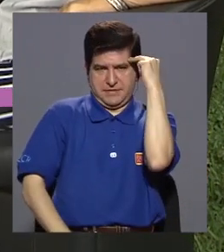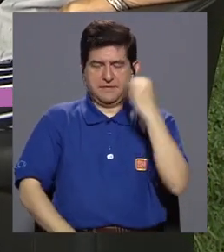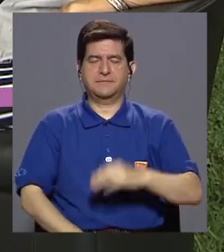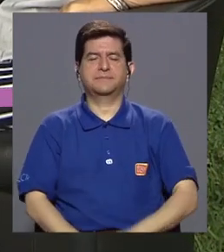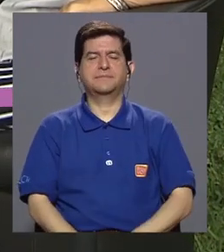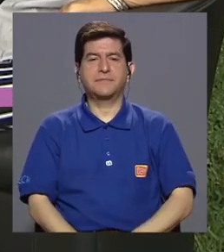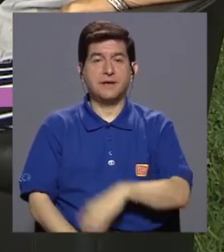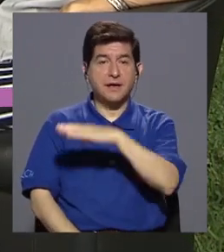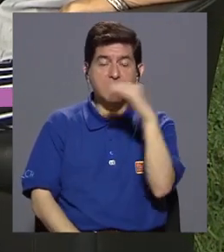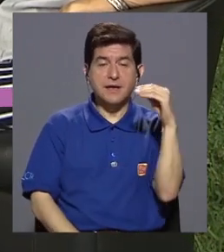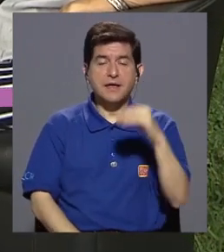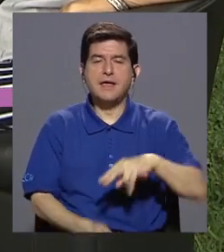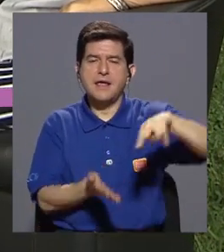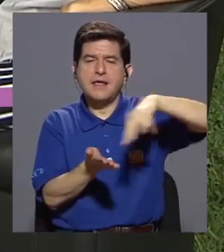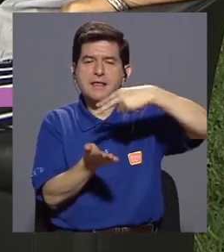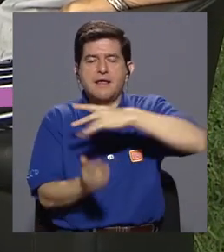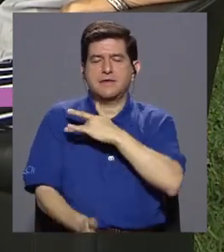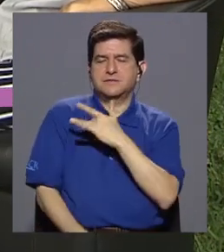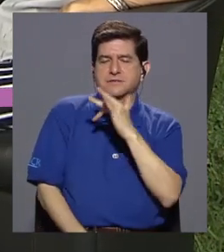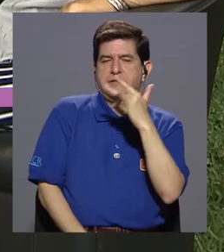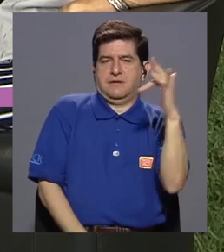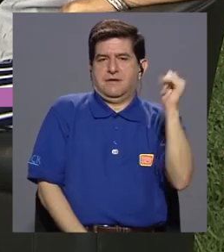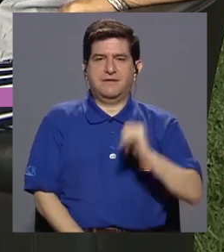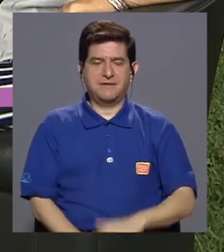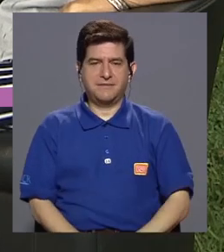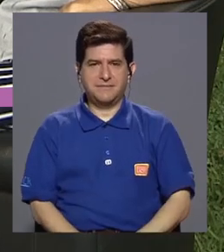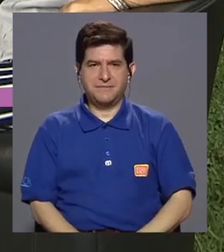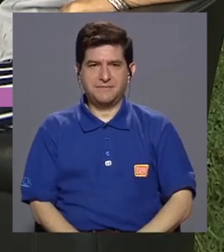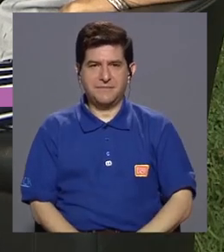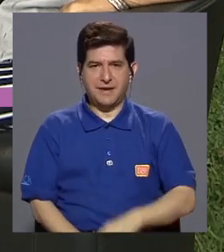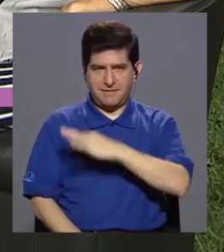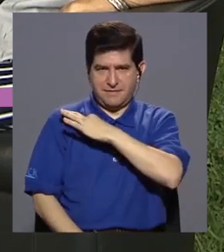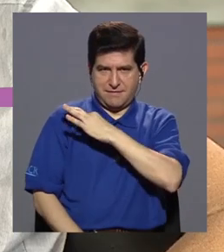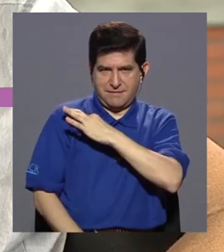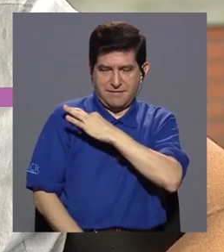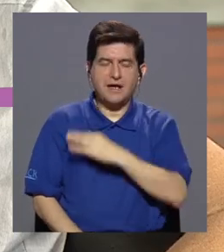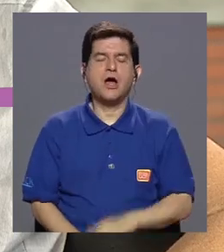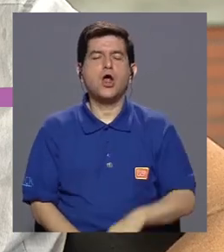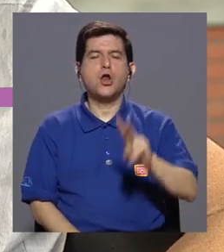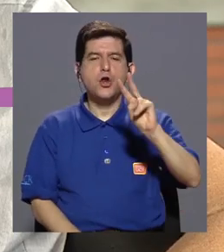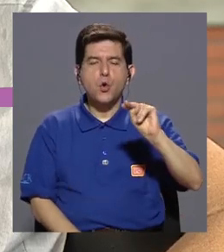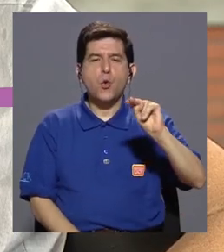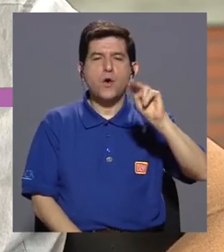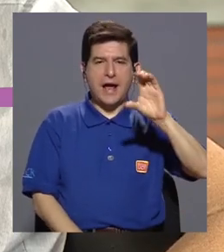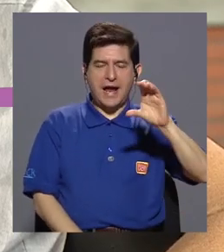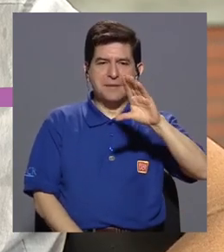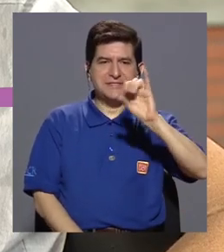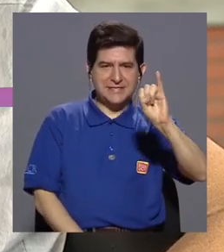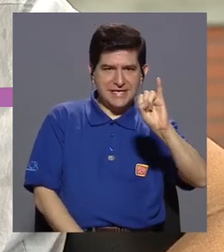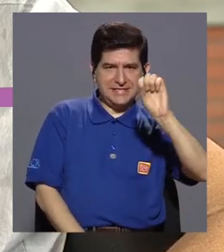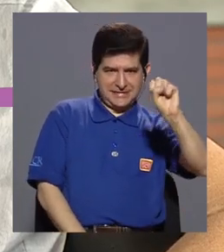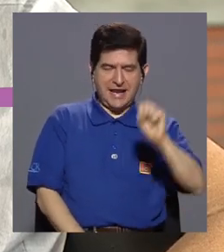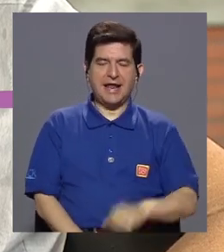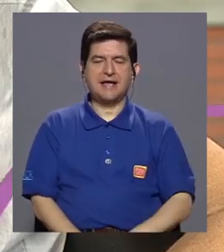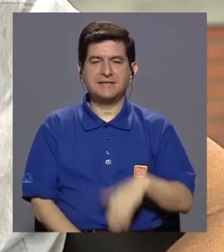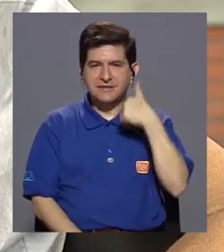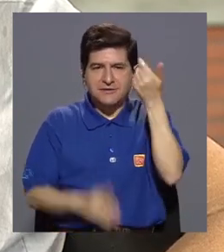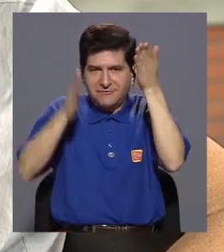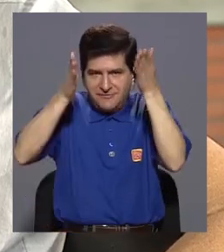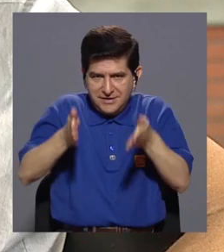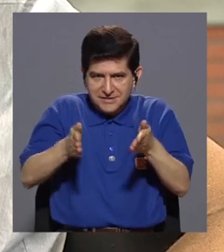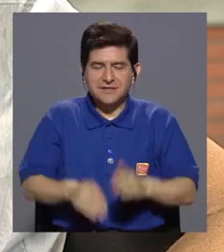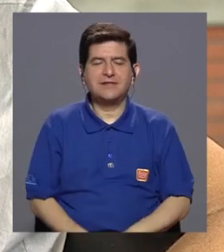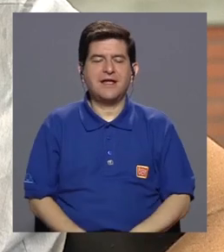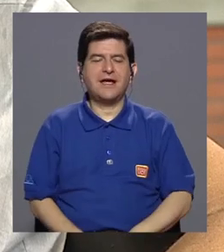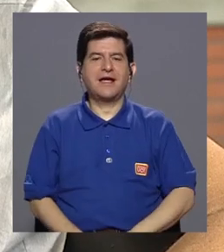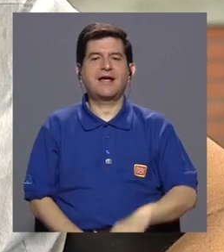Y lo que es la danza del alma. Para lo cual, nuestra invitada, doña Nuria Kams Isalat, es facilitadora en